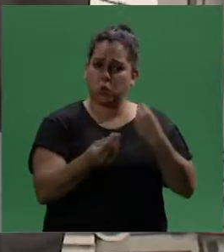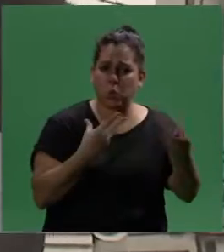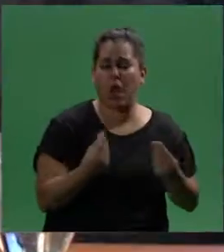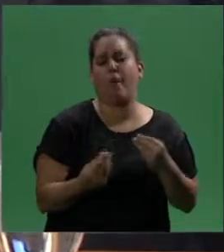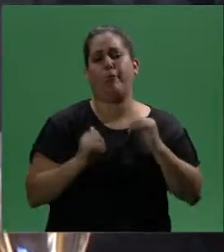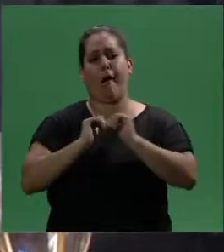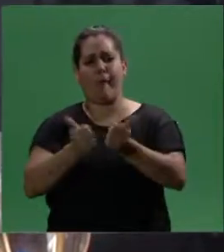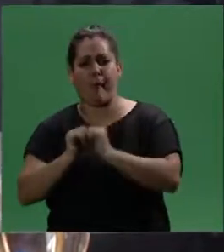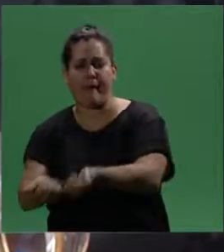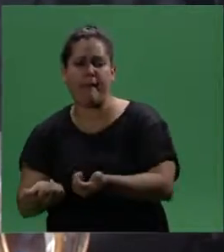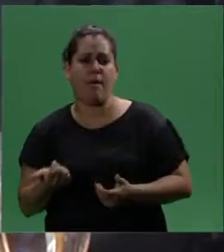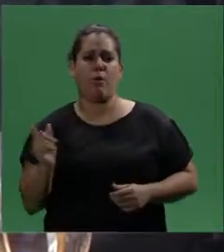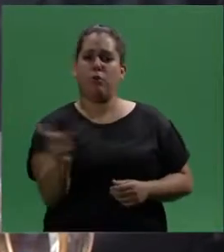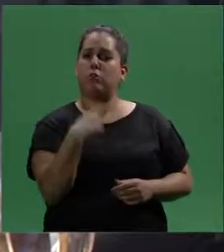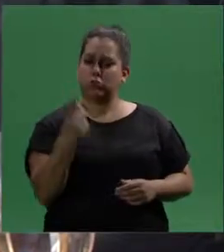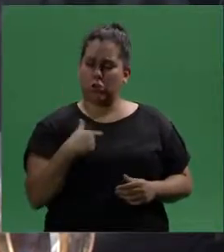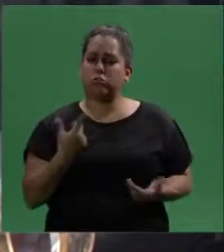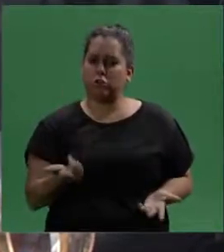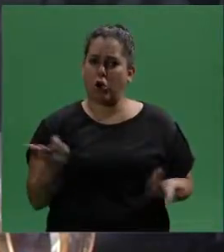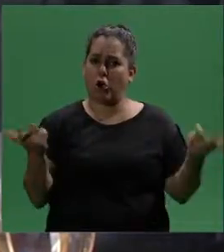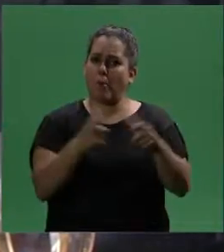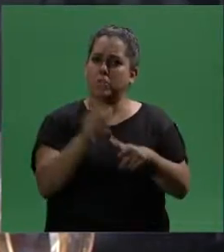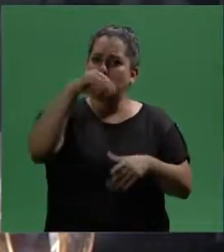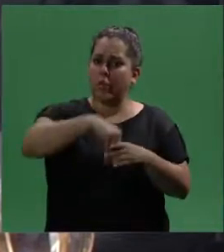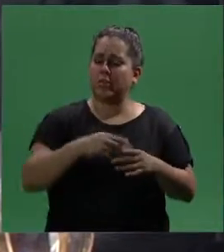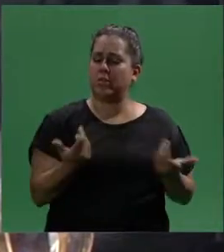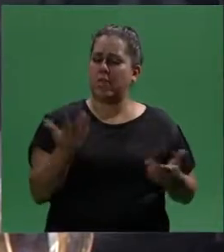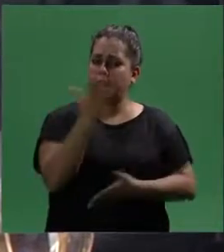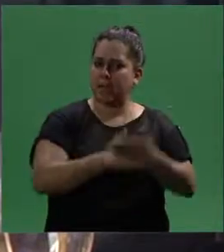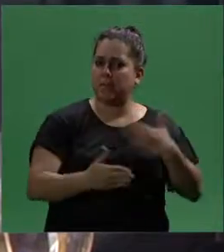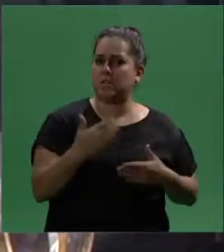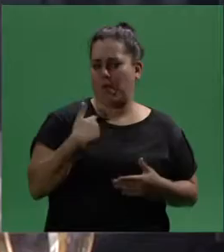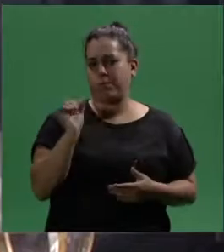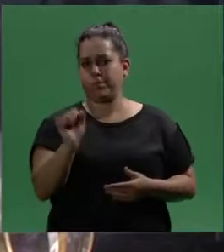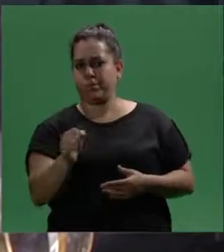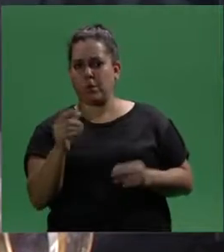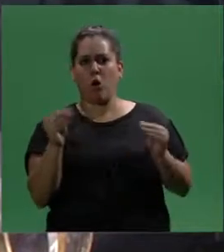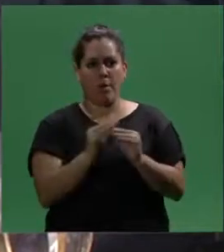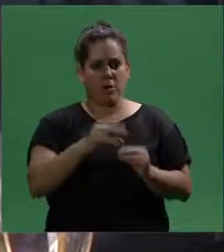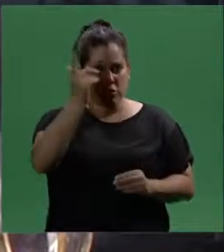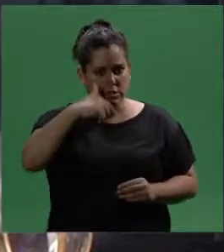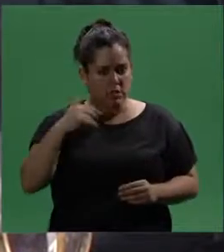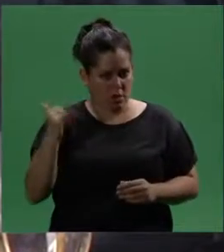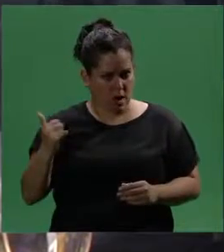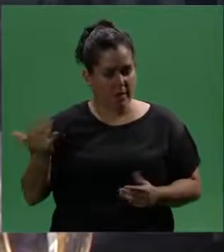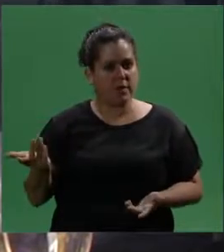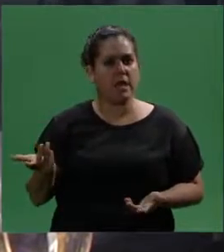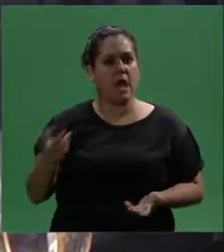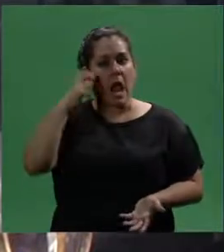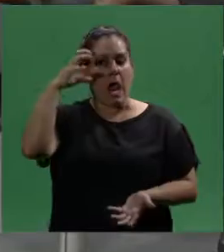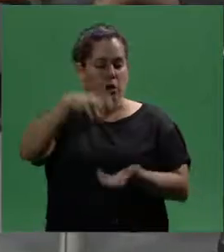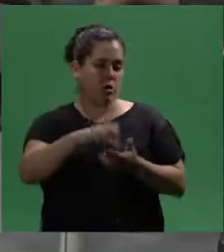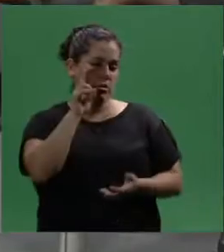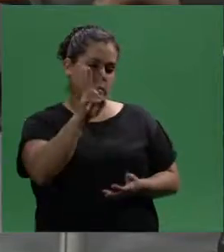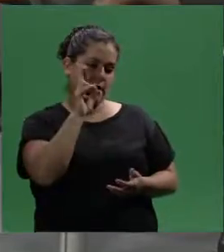ayudamos, a quienes acompañamos. Nosotros hemos tenido en la Comisión de Discapacidad compañeros no videntes trabajando con nosotros,